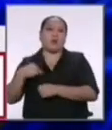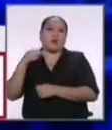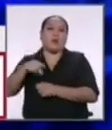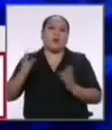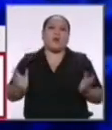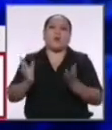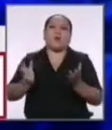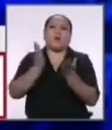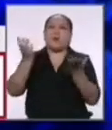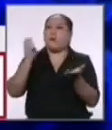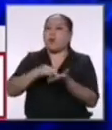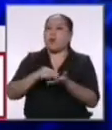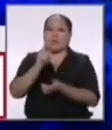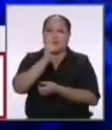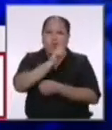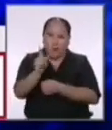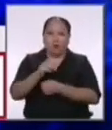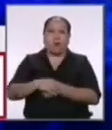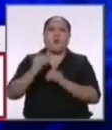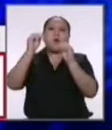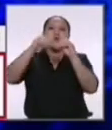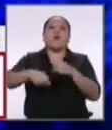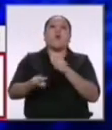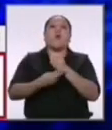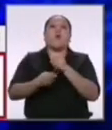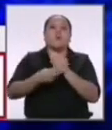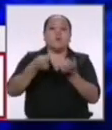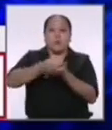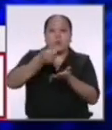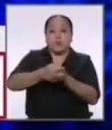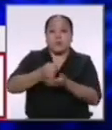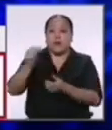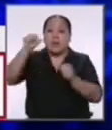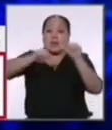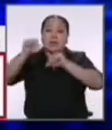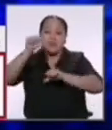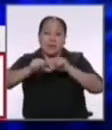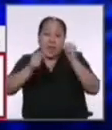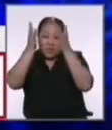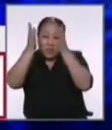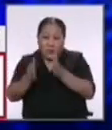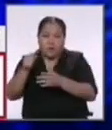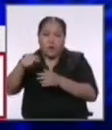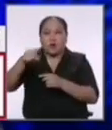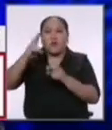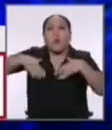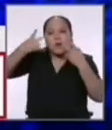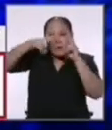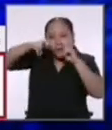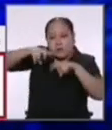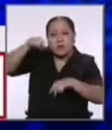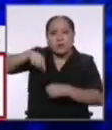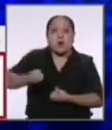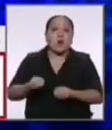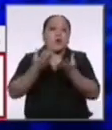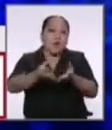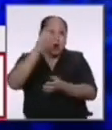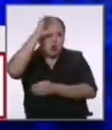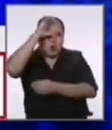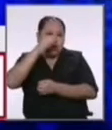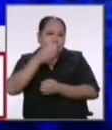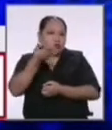para promover más burocracia sino más bien generando un fondo autónomo para que nuestros científicos investiguen y a partir de sus investigaciones puedan generar